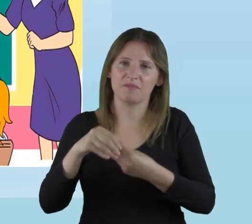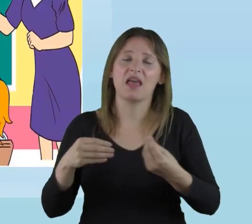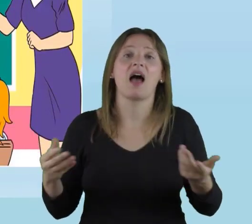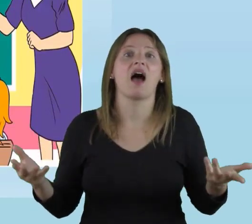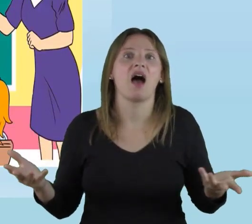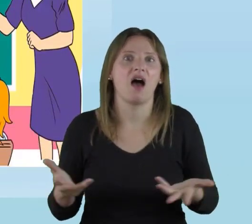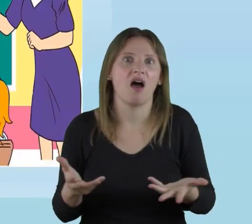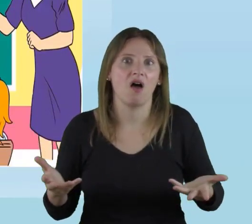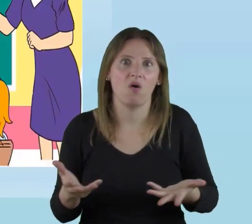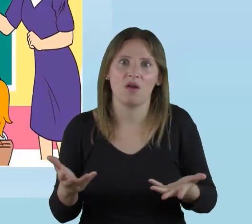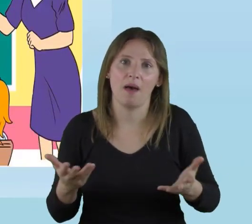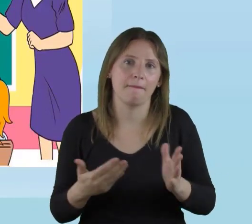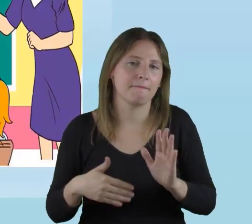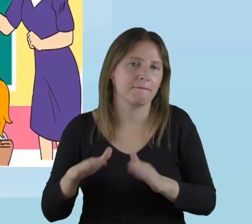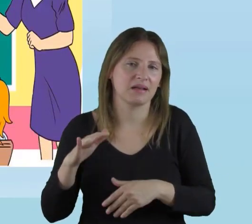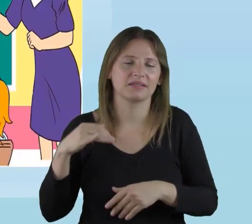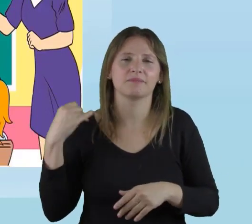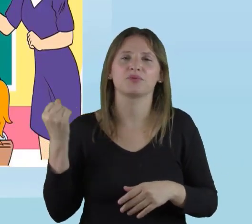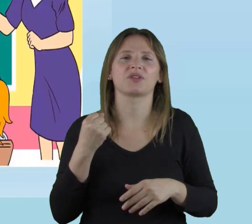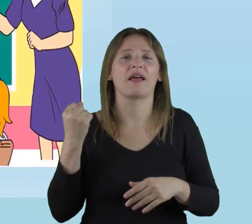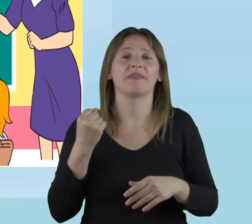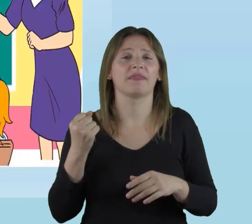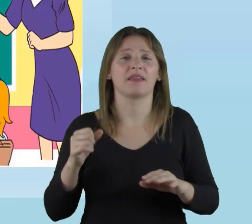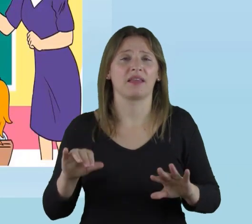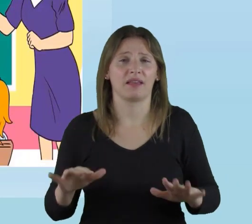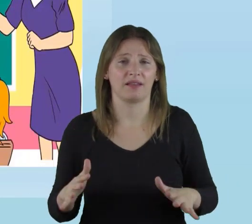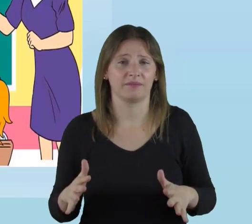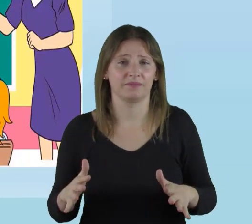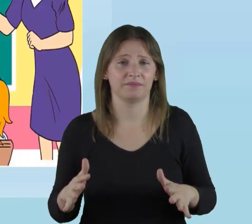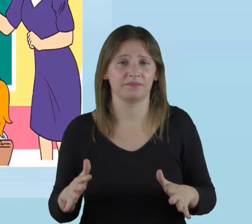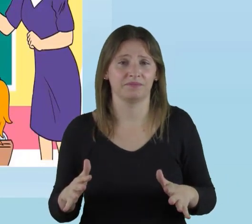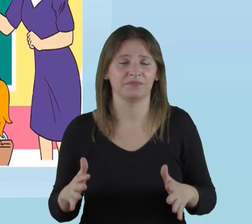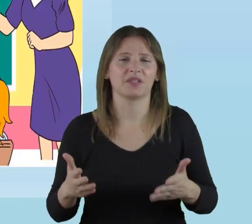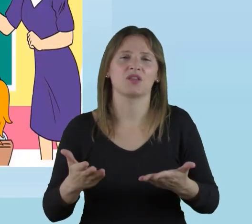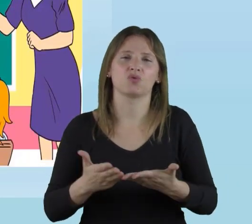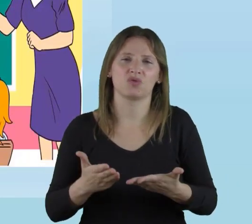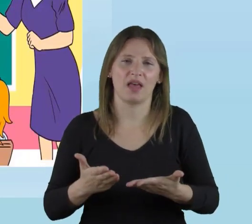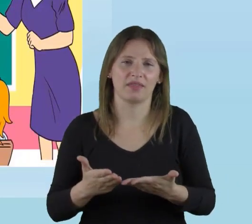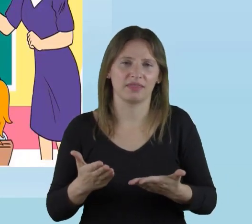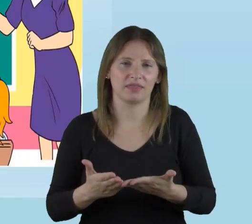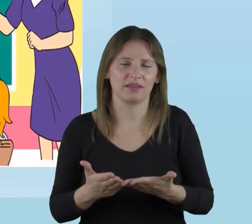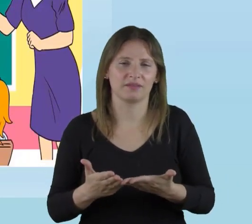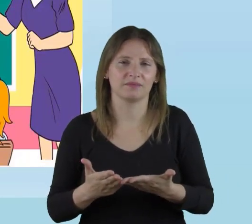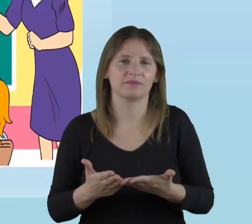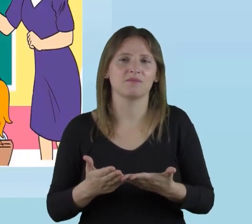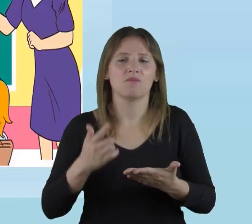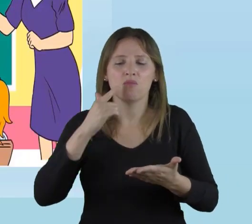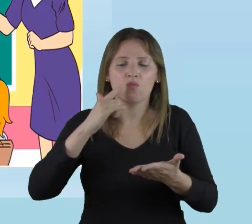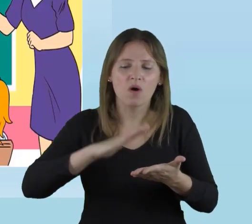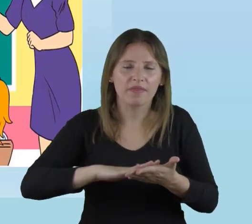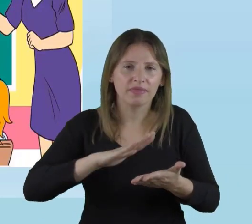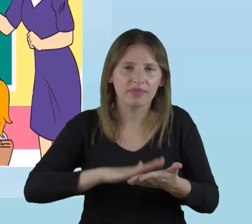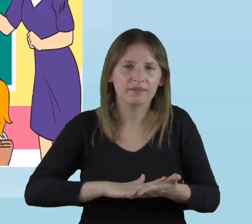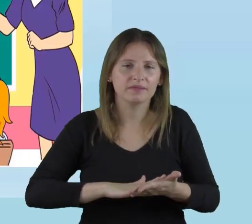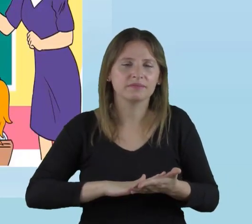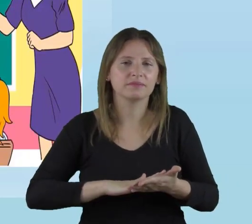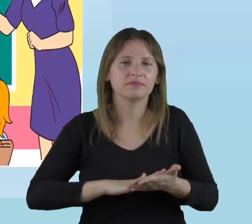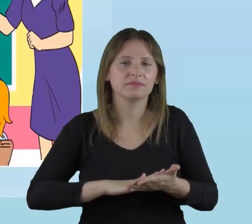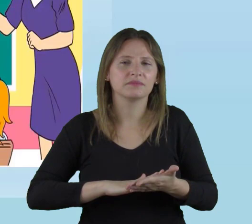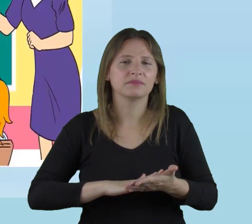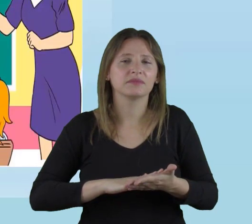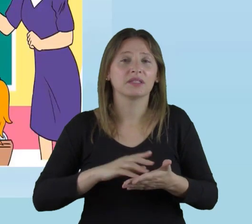decirles que ahora lo que más cuenta es que los estudiantes